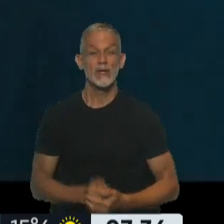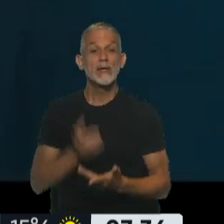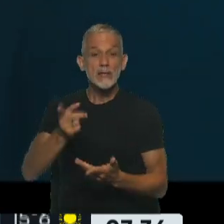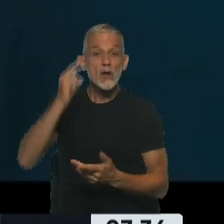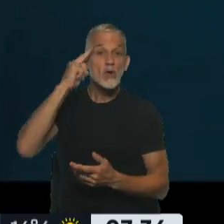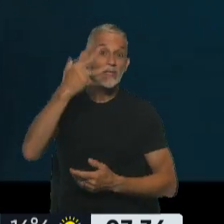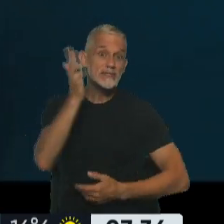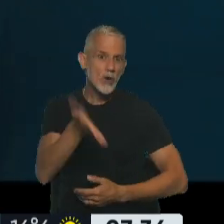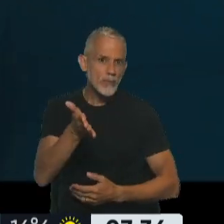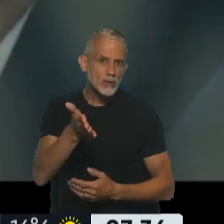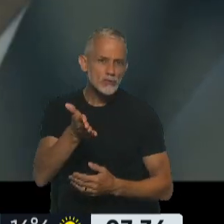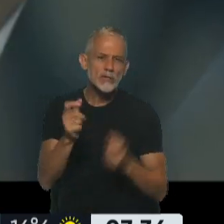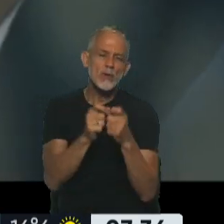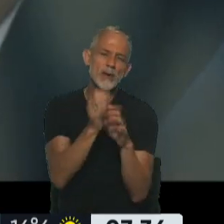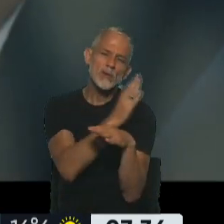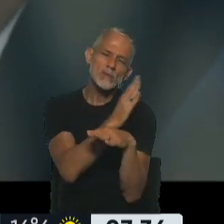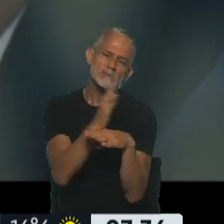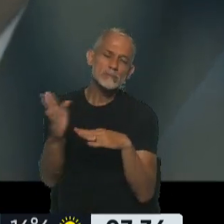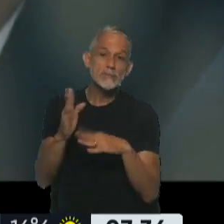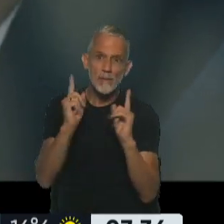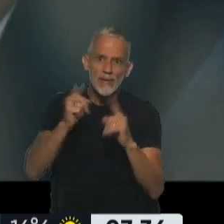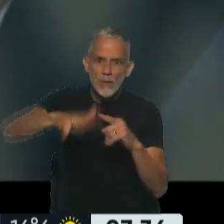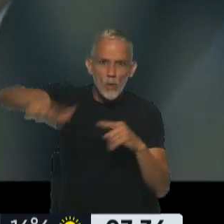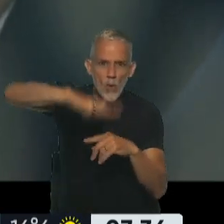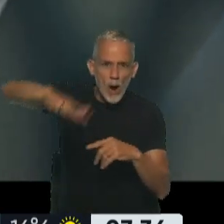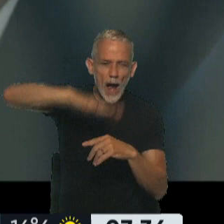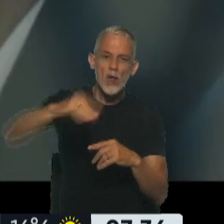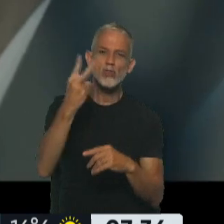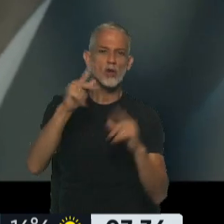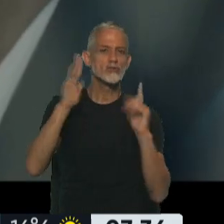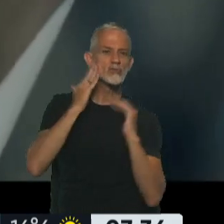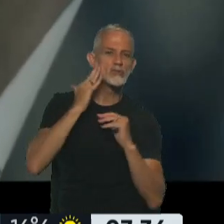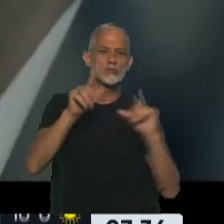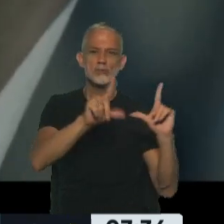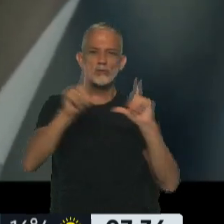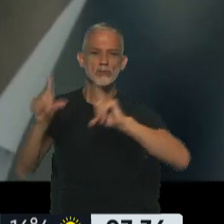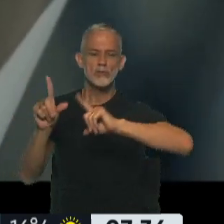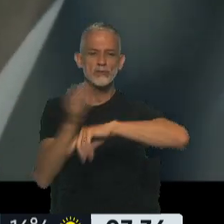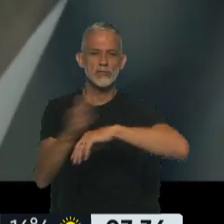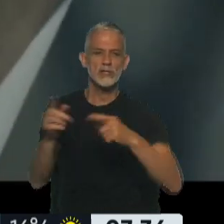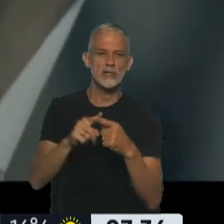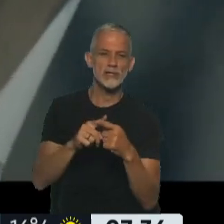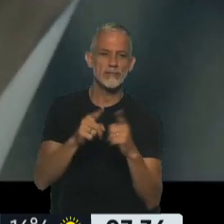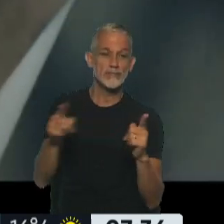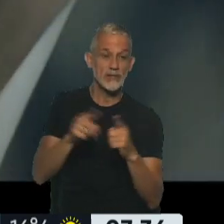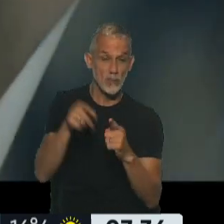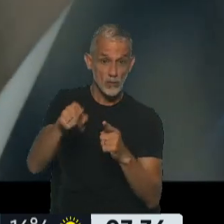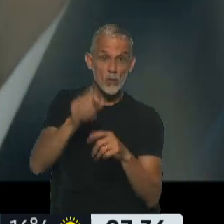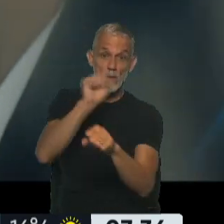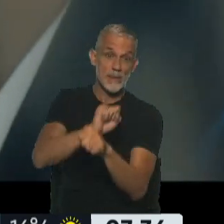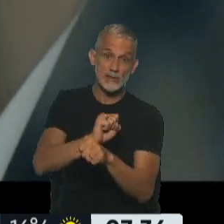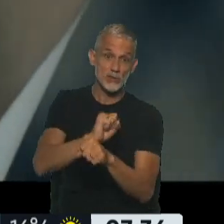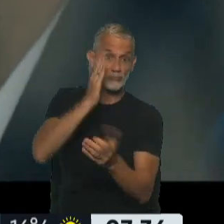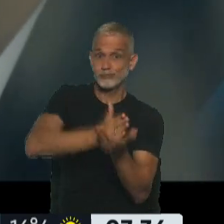El 95% de la película se va a desarrollar en el mismo espacio, con dos protagonistas, es un presidio. Y se reúnen un preso condenado a muerte,